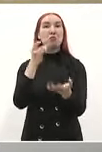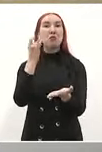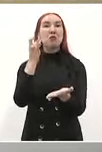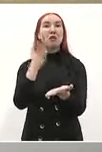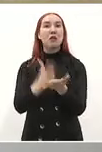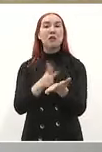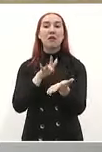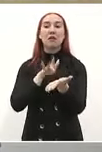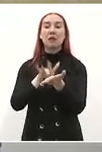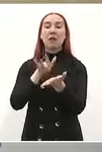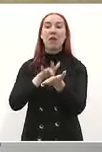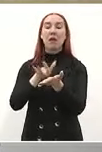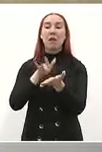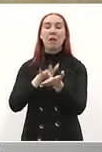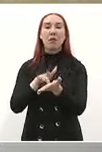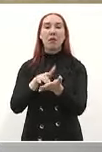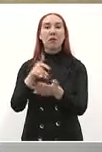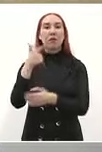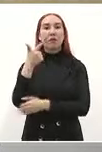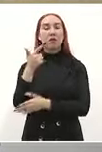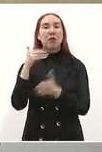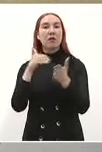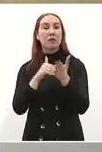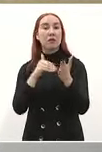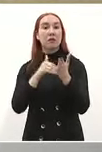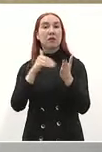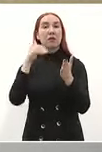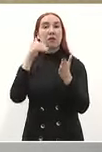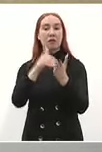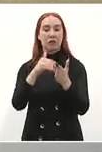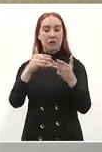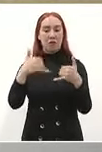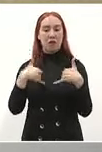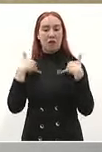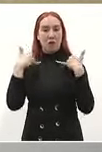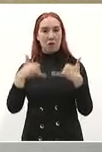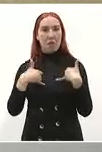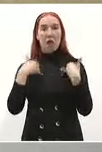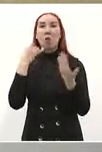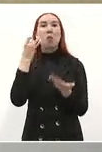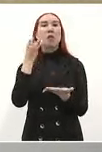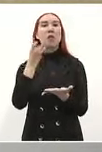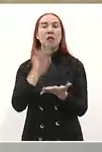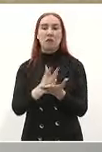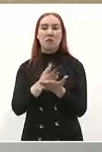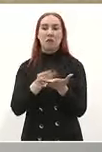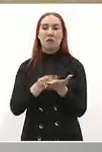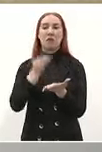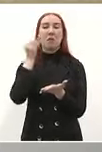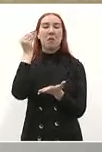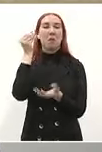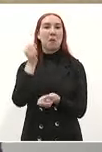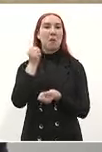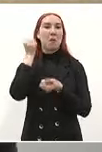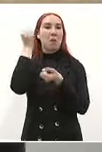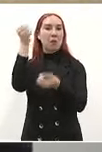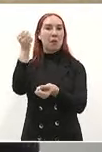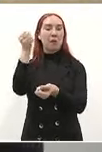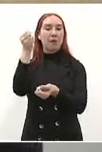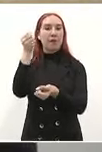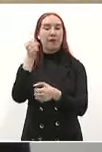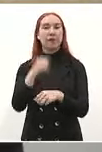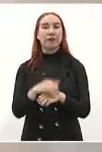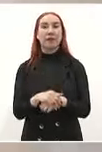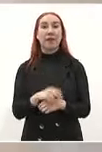7 mil millones en todos los programas 7 mil millones en 30